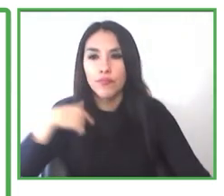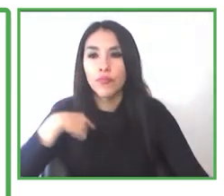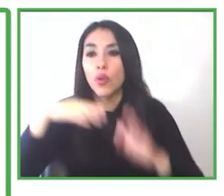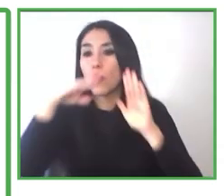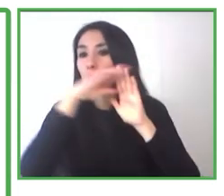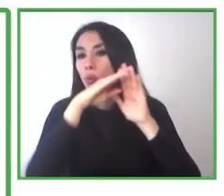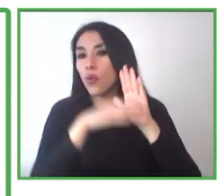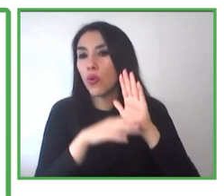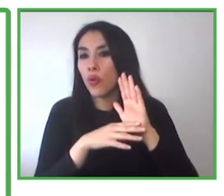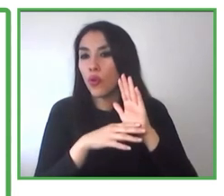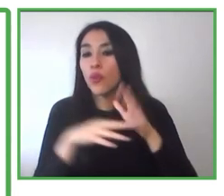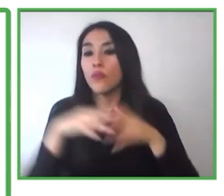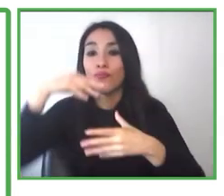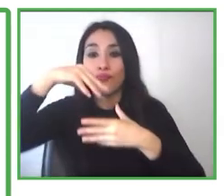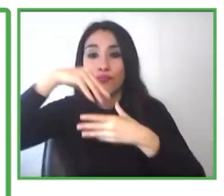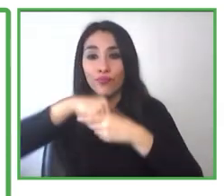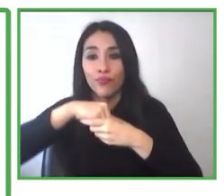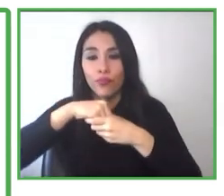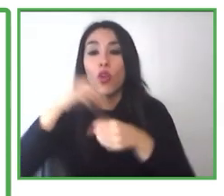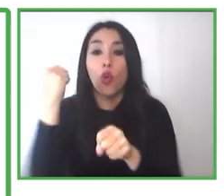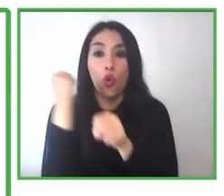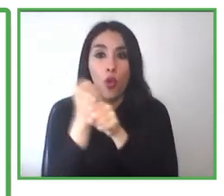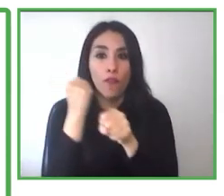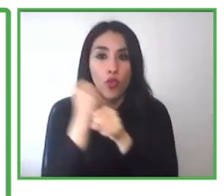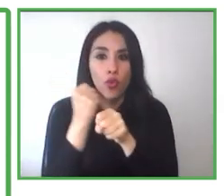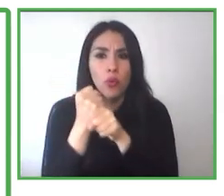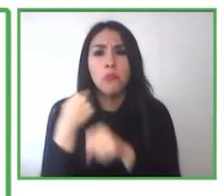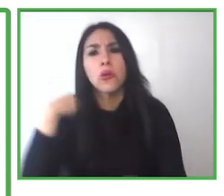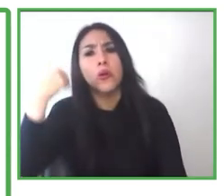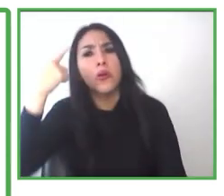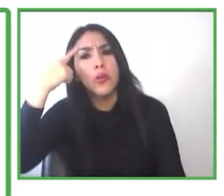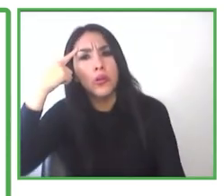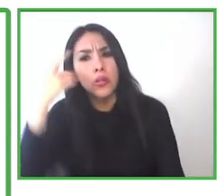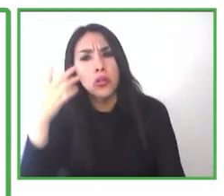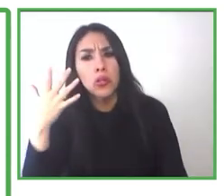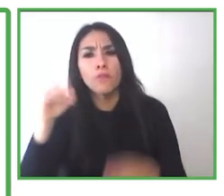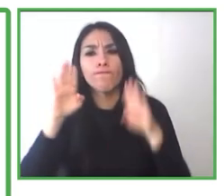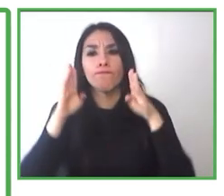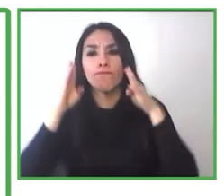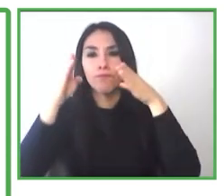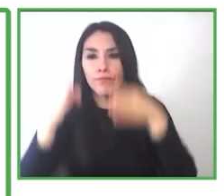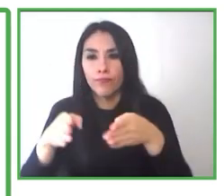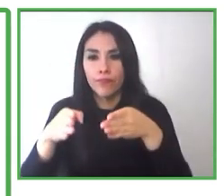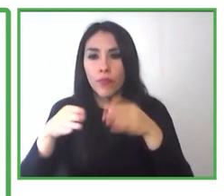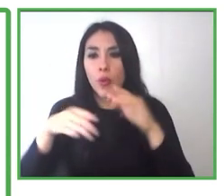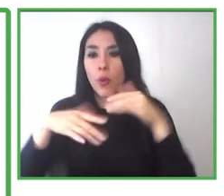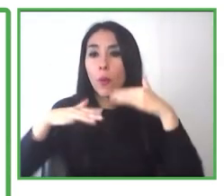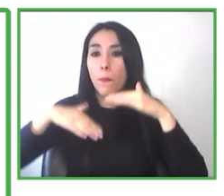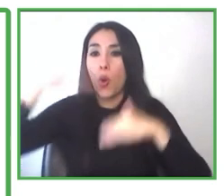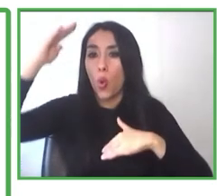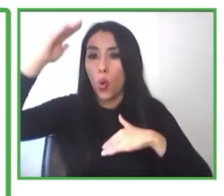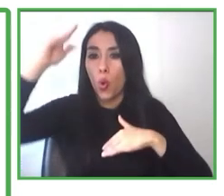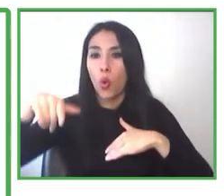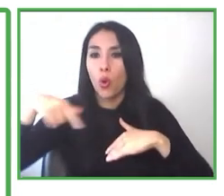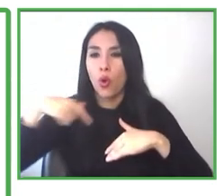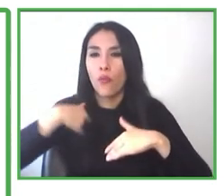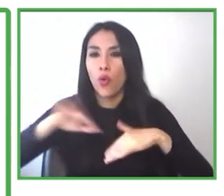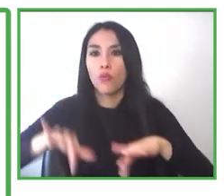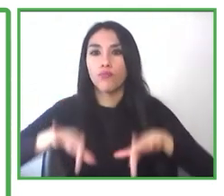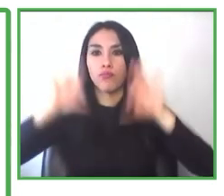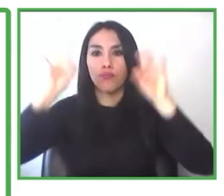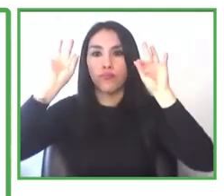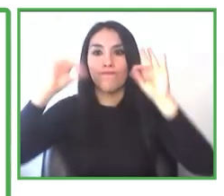éxito que han promovido esta articulación y han facilitado que podamos llevar a cabo y